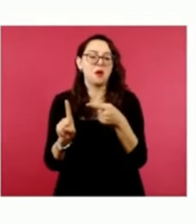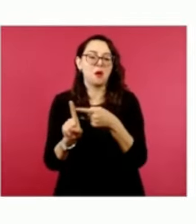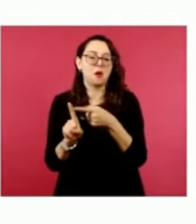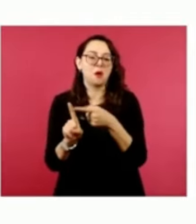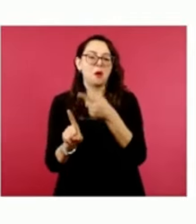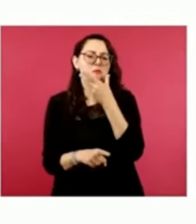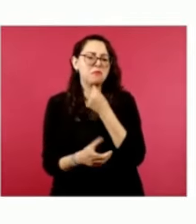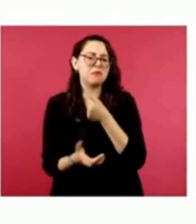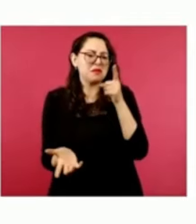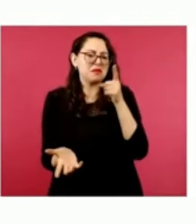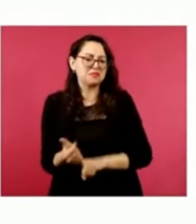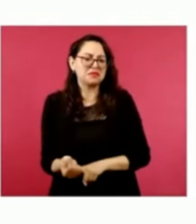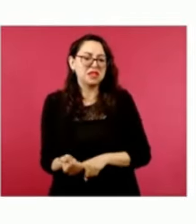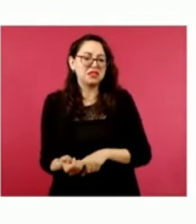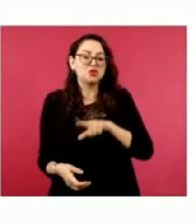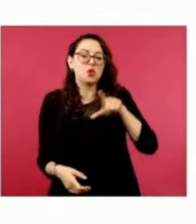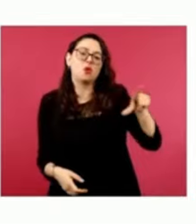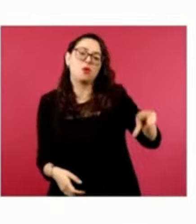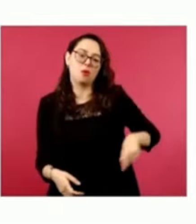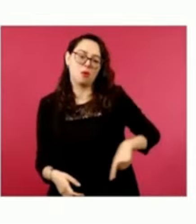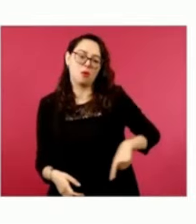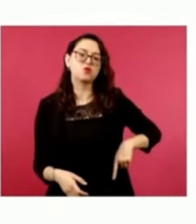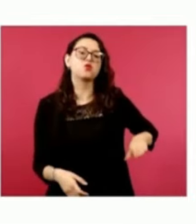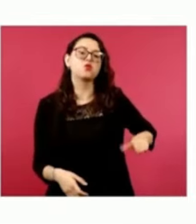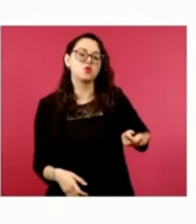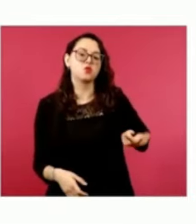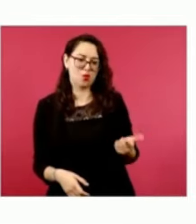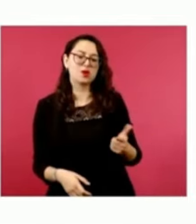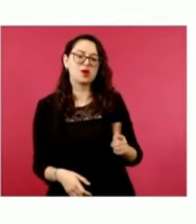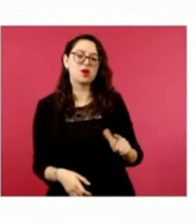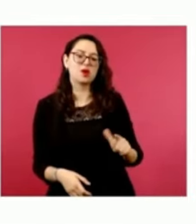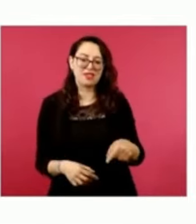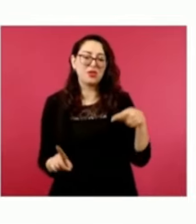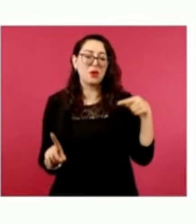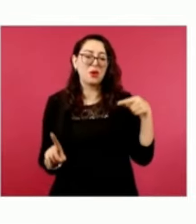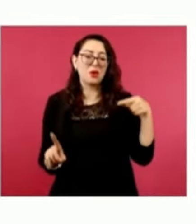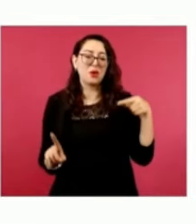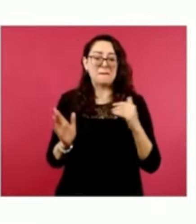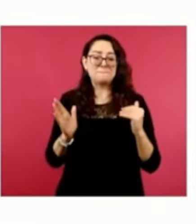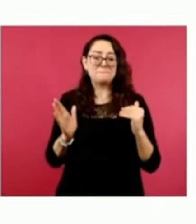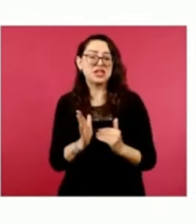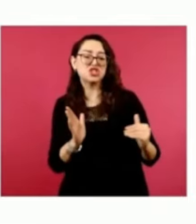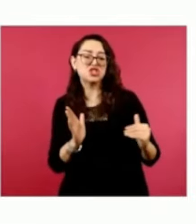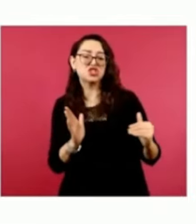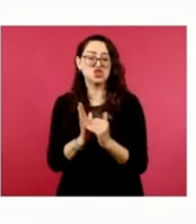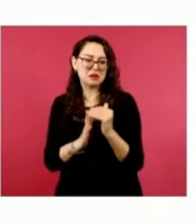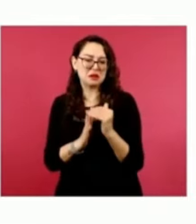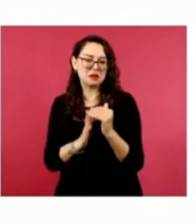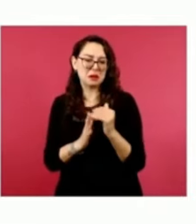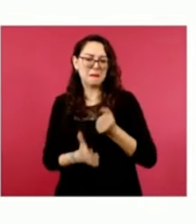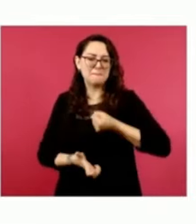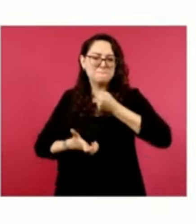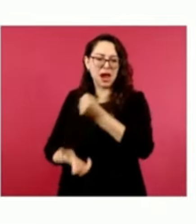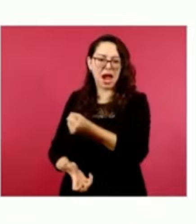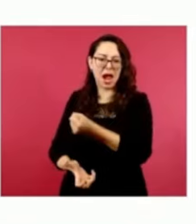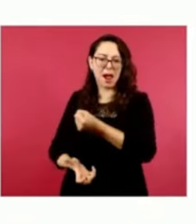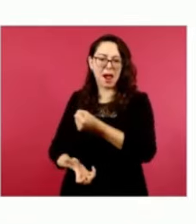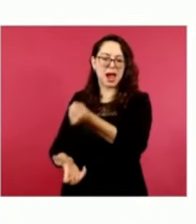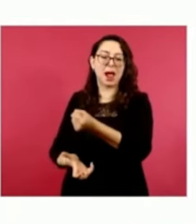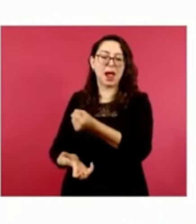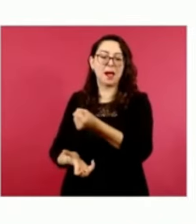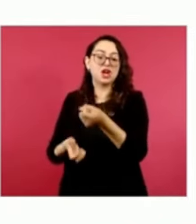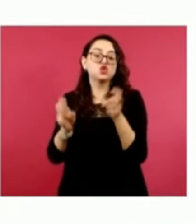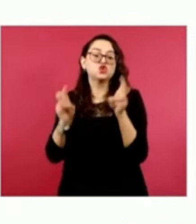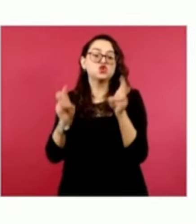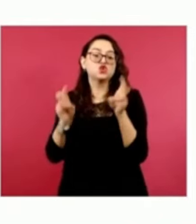contratista. Un contratista del gobierno del estado de Guanajuato. Un contratista que ha recibido millones y millones de pesos por supuesta